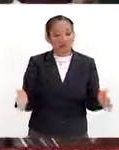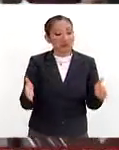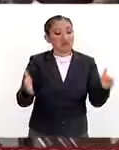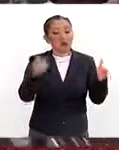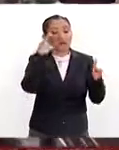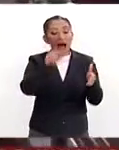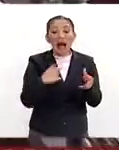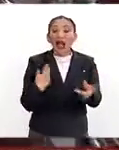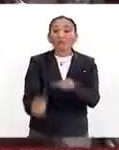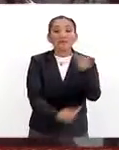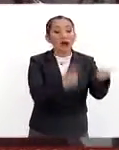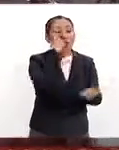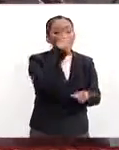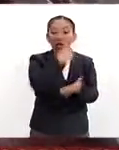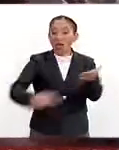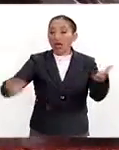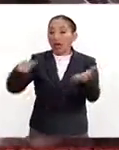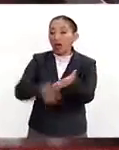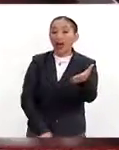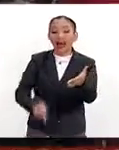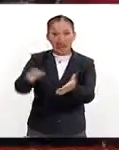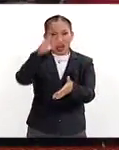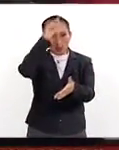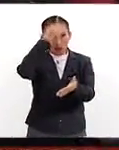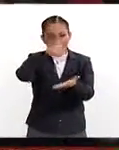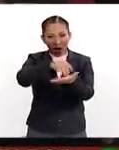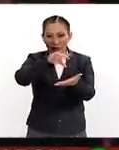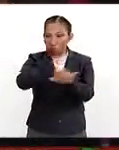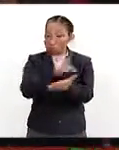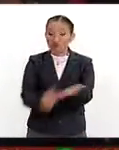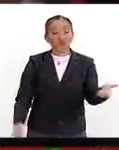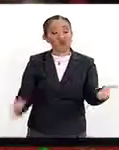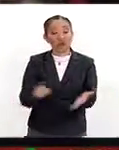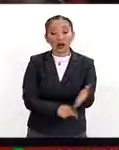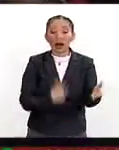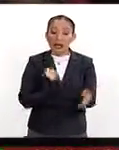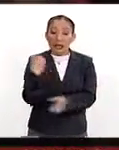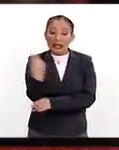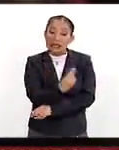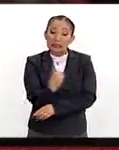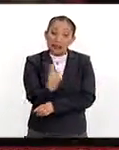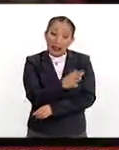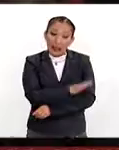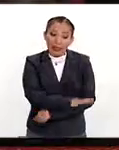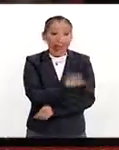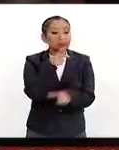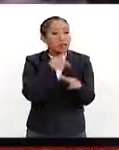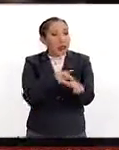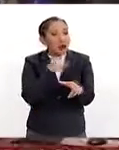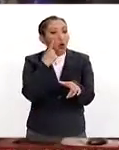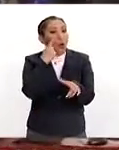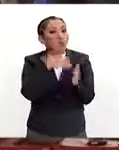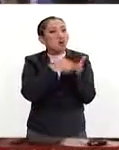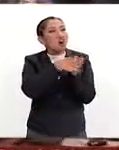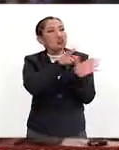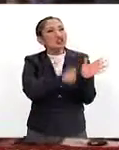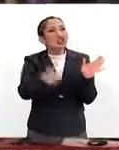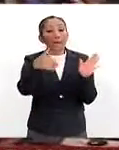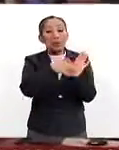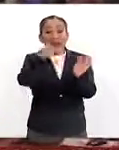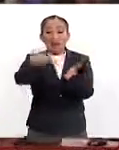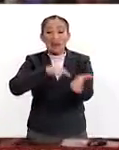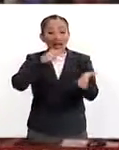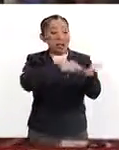referéndum para revocar el actual acuerdo, cosa que necesitaría conseguir un millón ochocientas mil